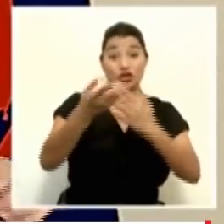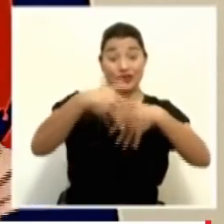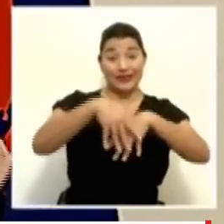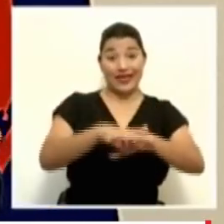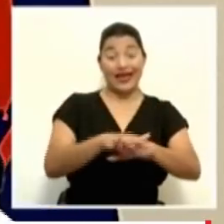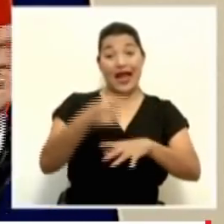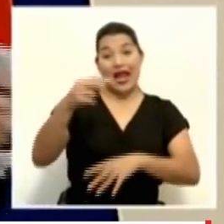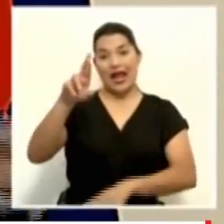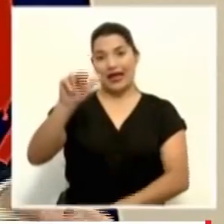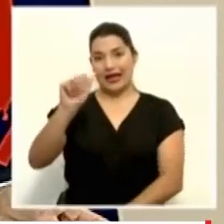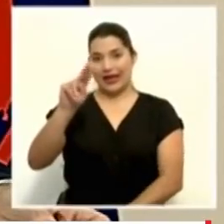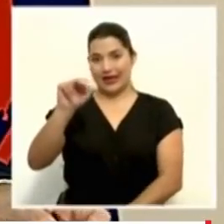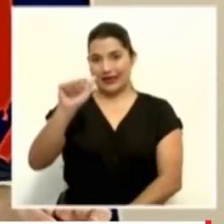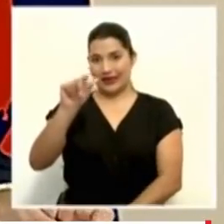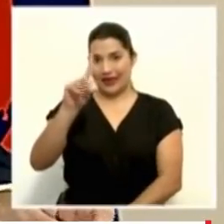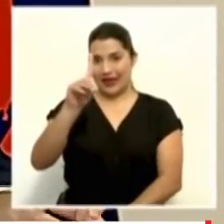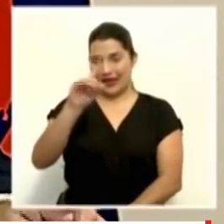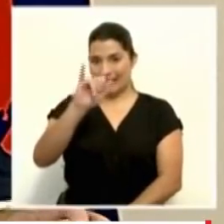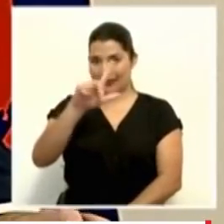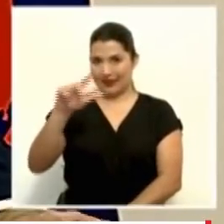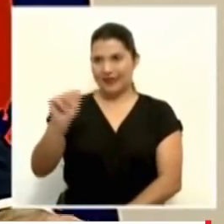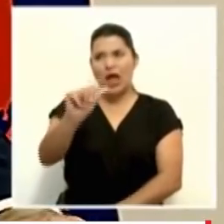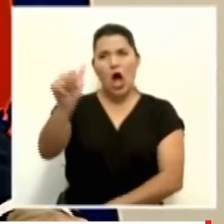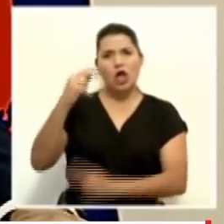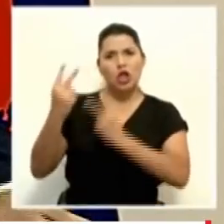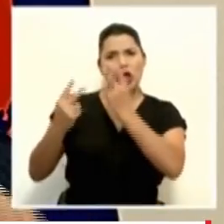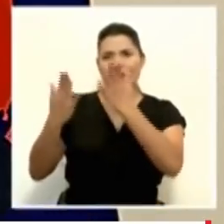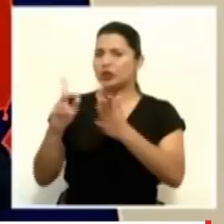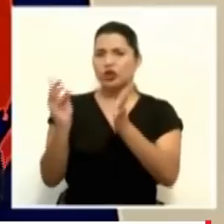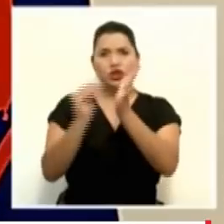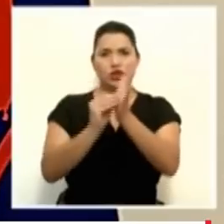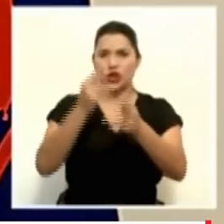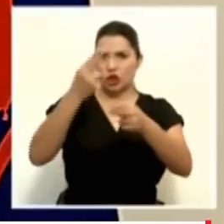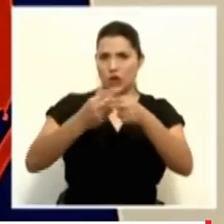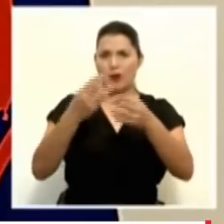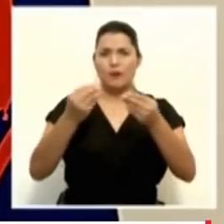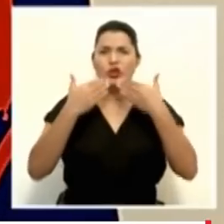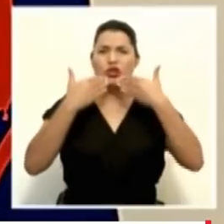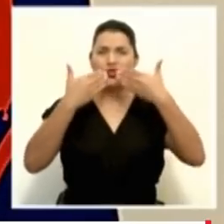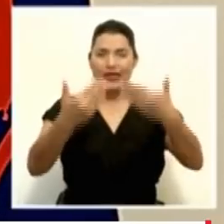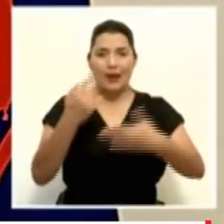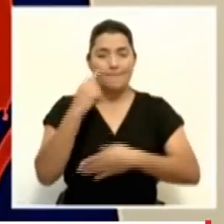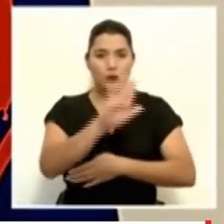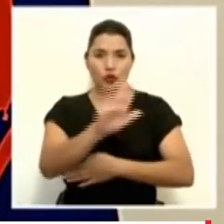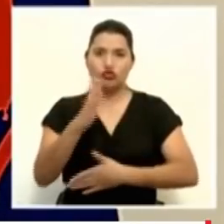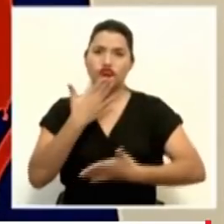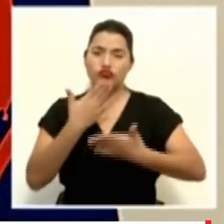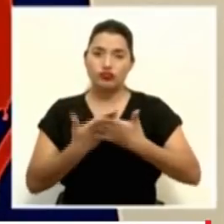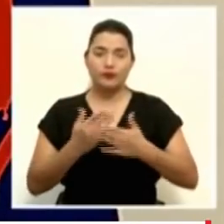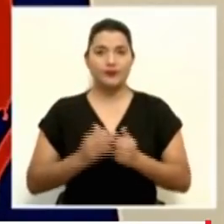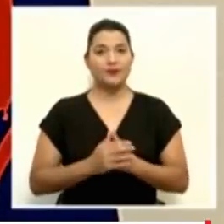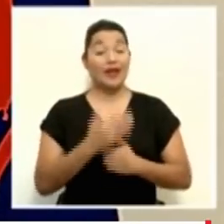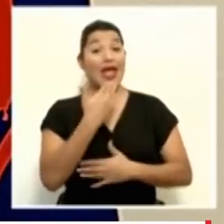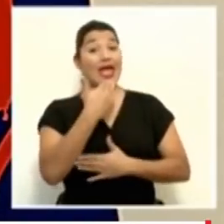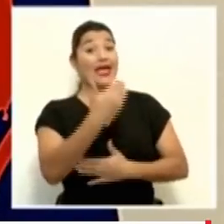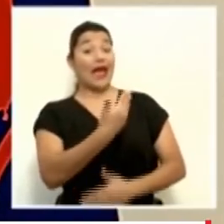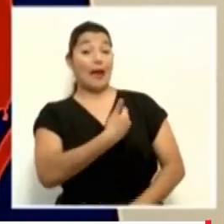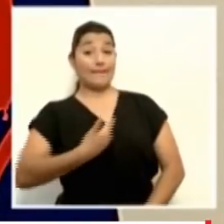de Granadilla y los demás vecinos que de nuevo no pusieron sus nombres. Muchas gracias por su generosidad. Muchas gracias